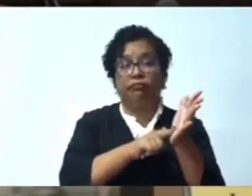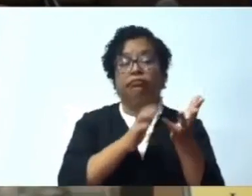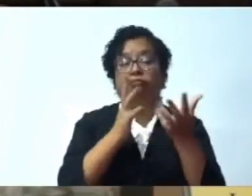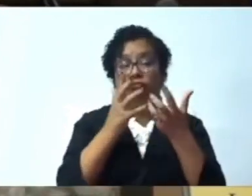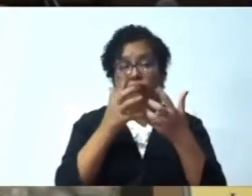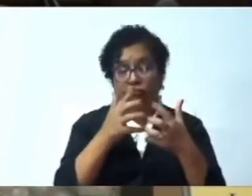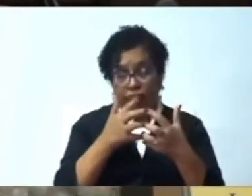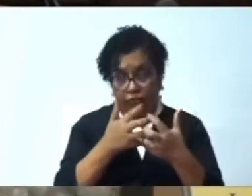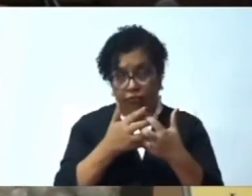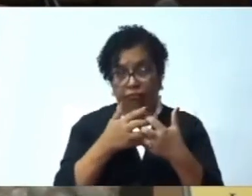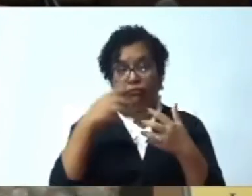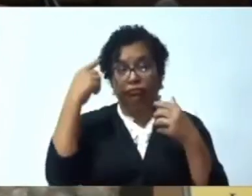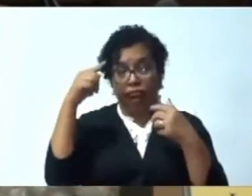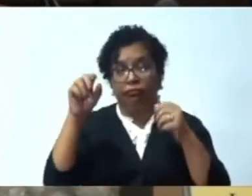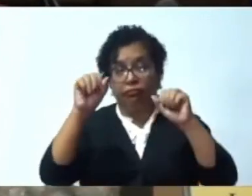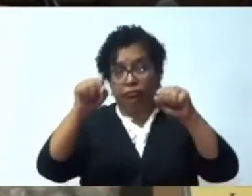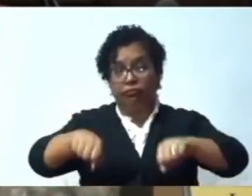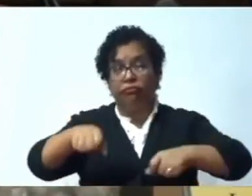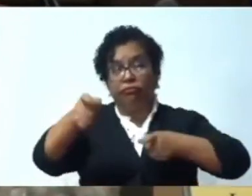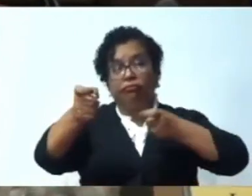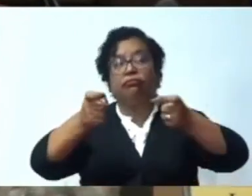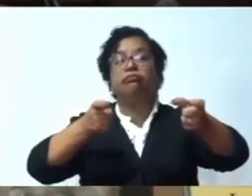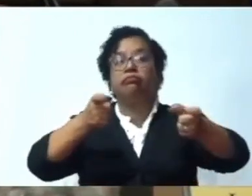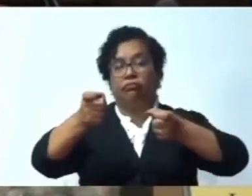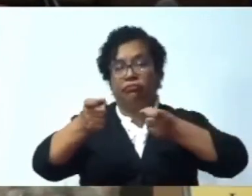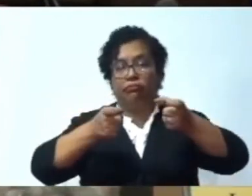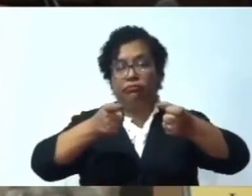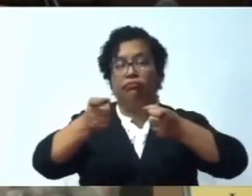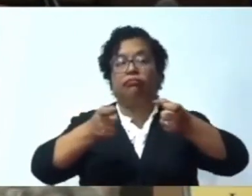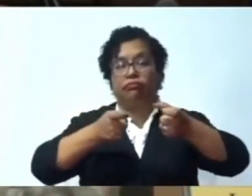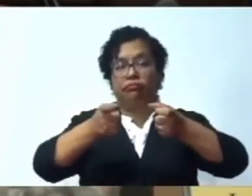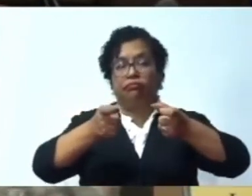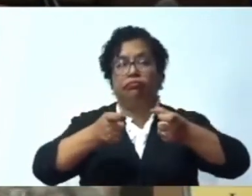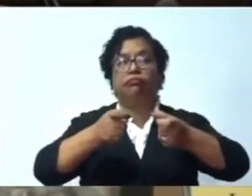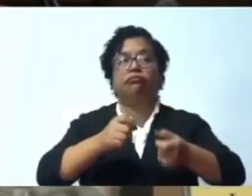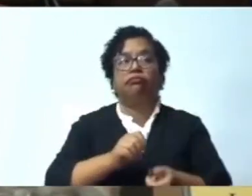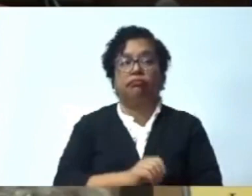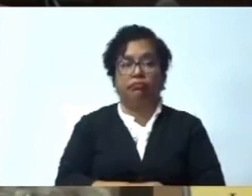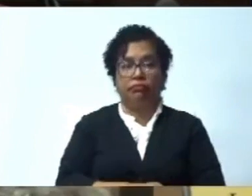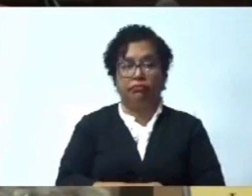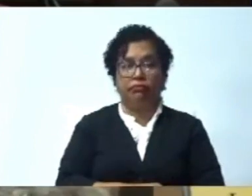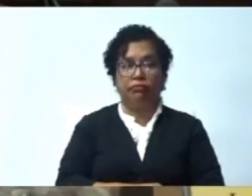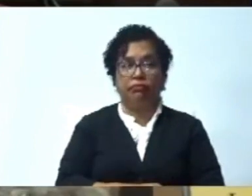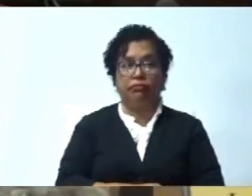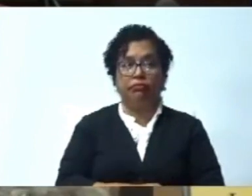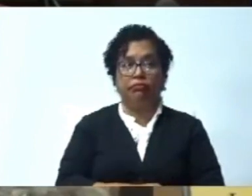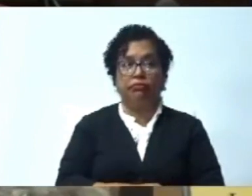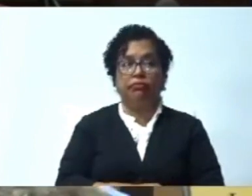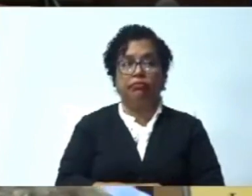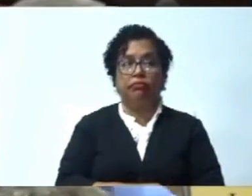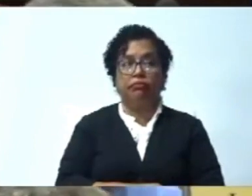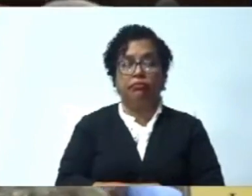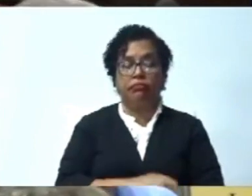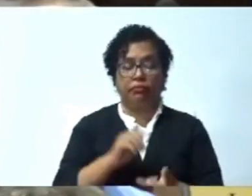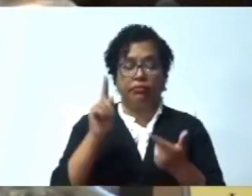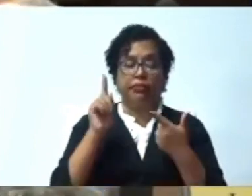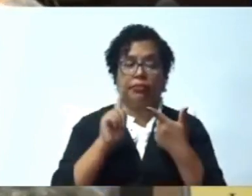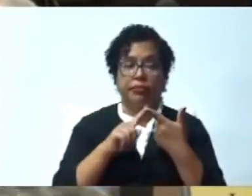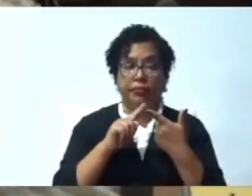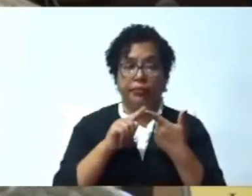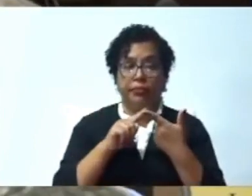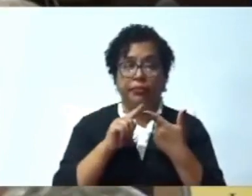mejor y más importante activo de la República Dominicana en materia energética. Y número dos,